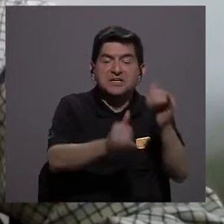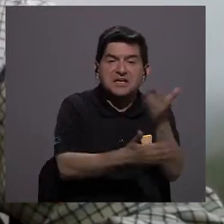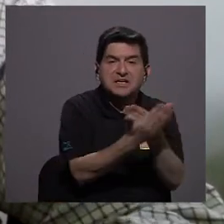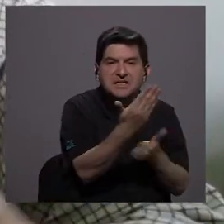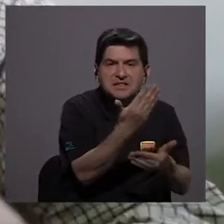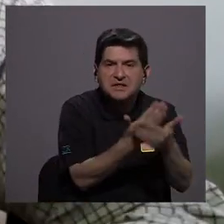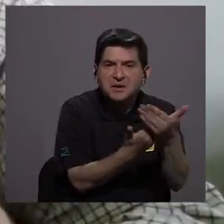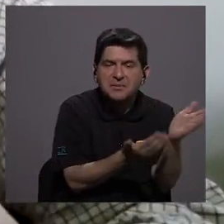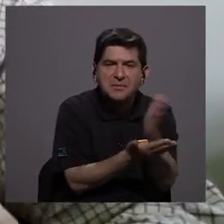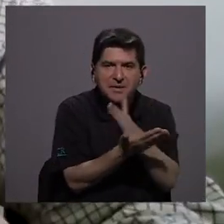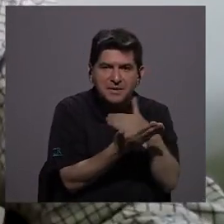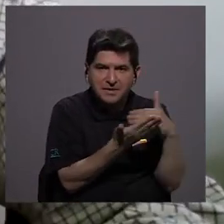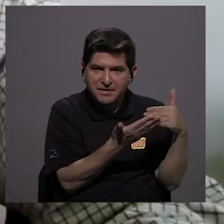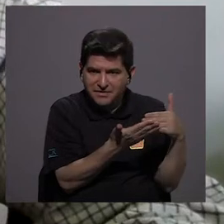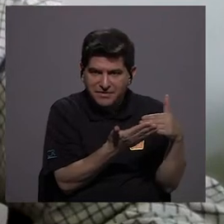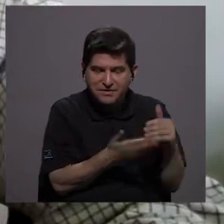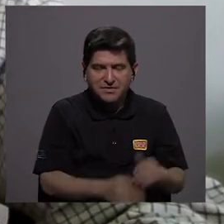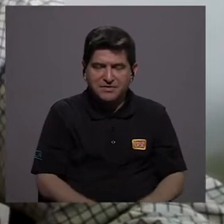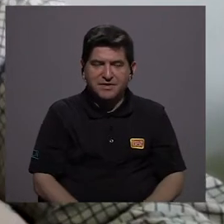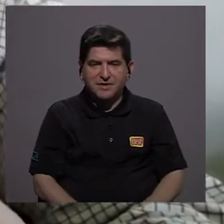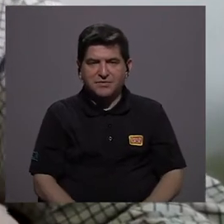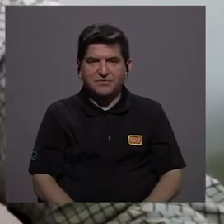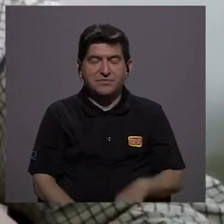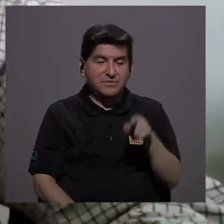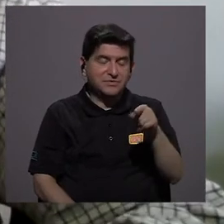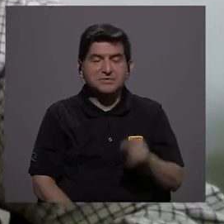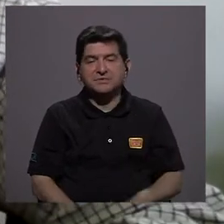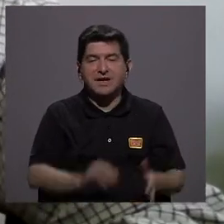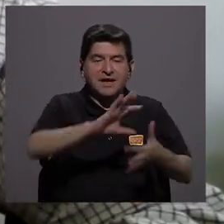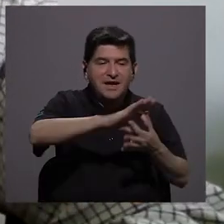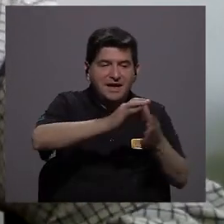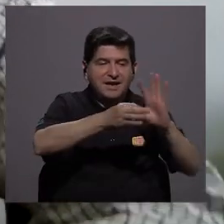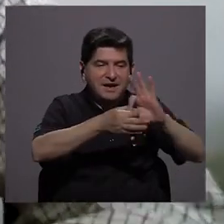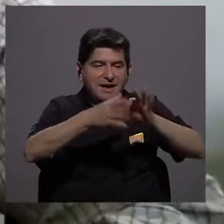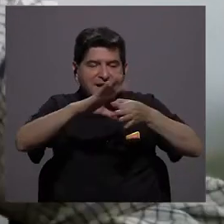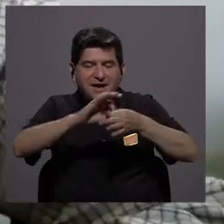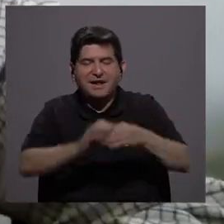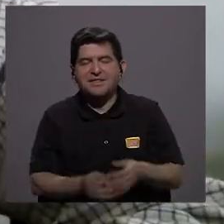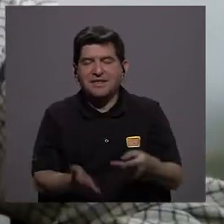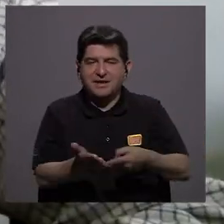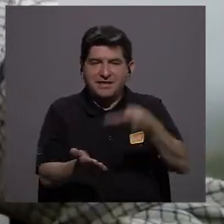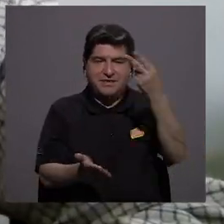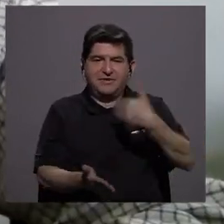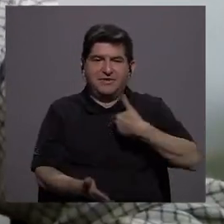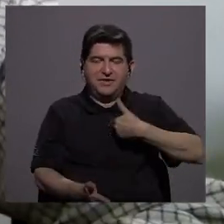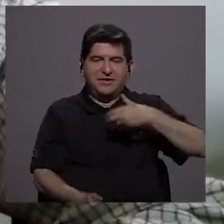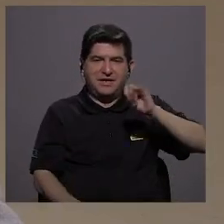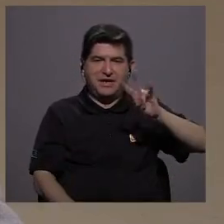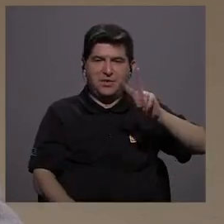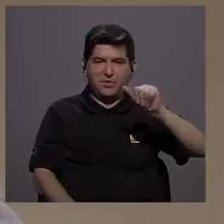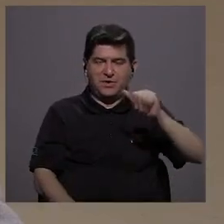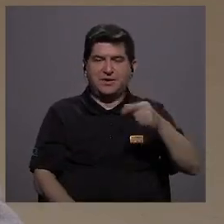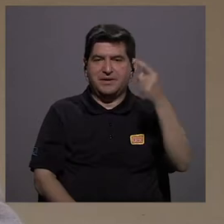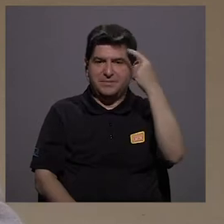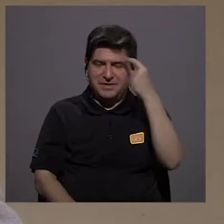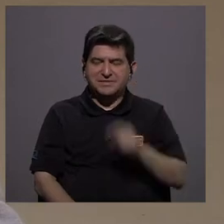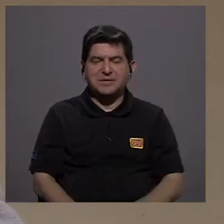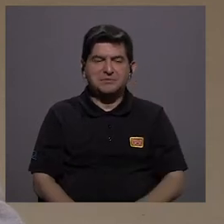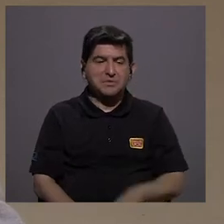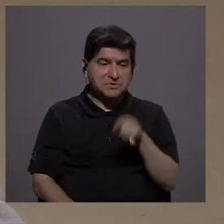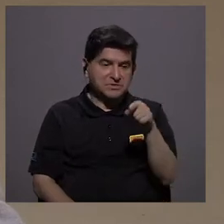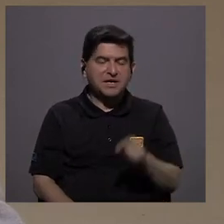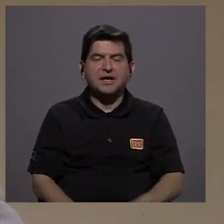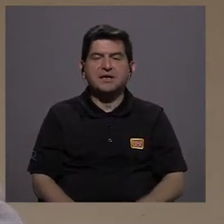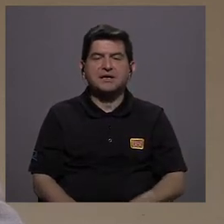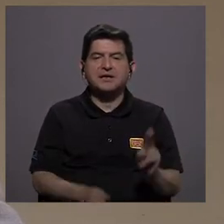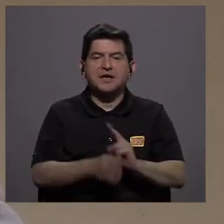quedando en las manos de algunos en la cadena de valor que se genera el IVA. Pero, pensemos ya en